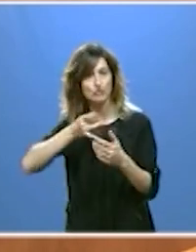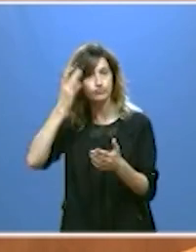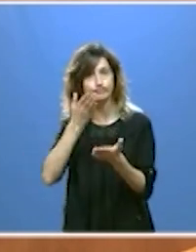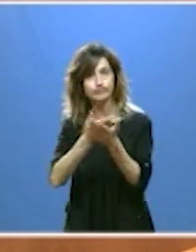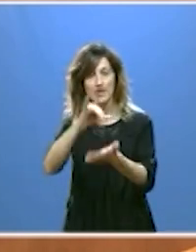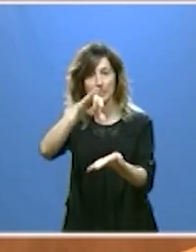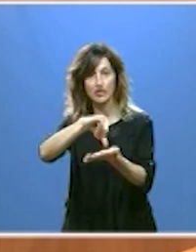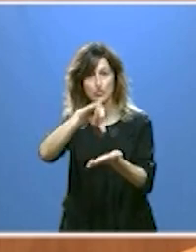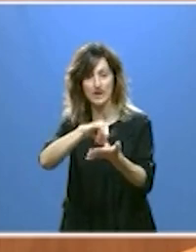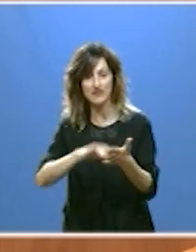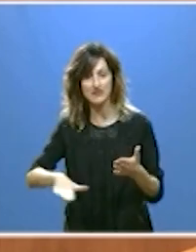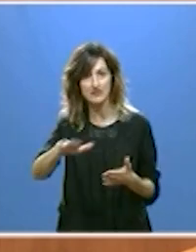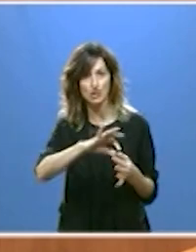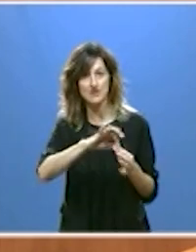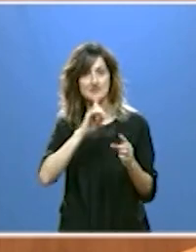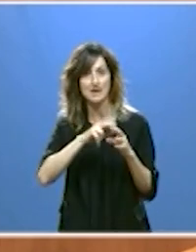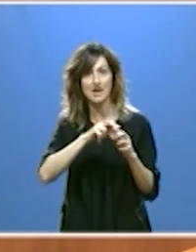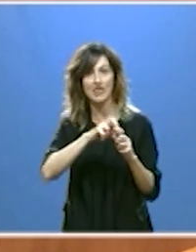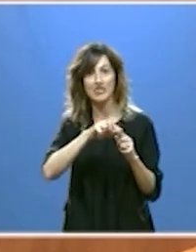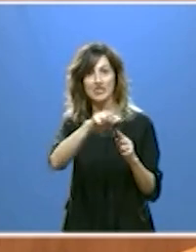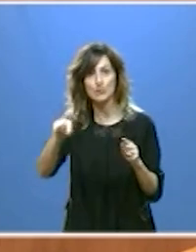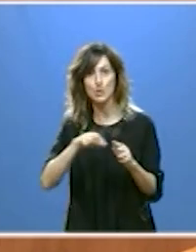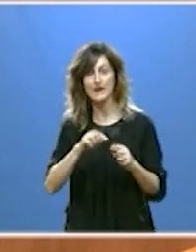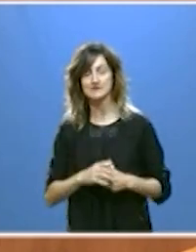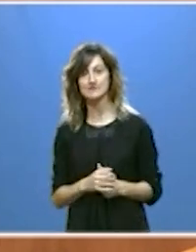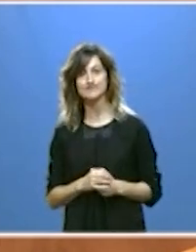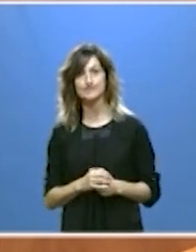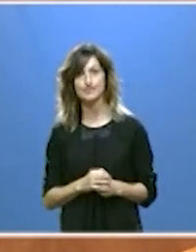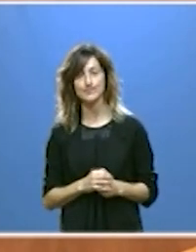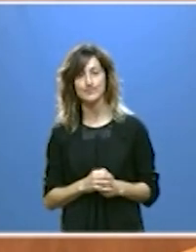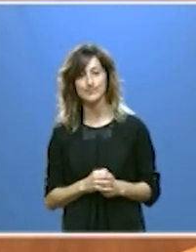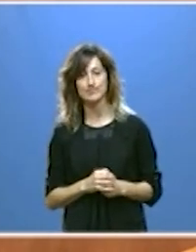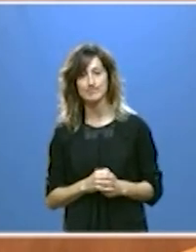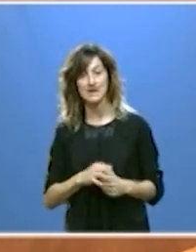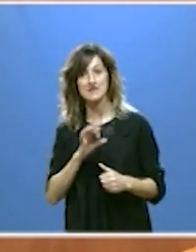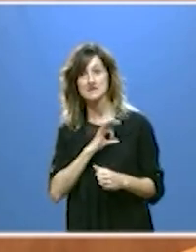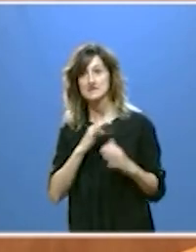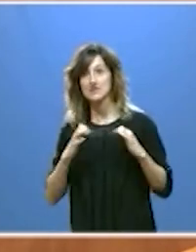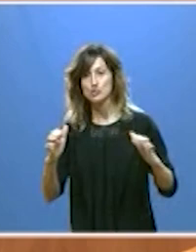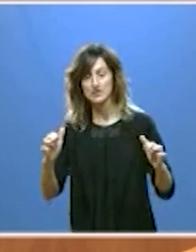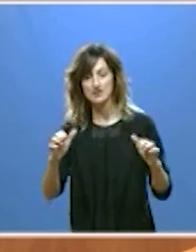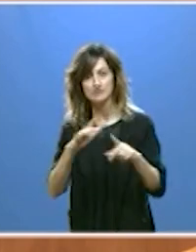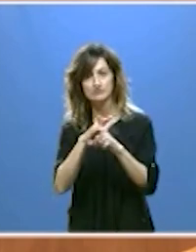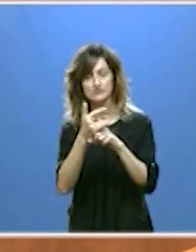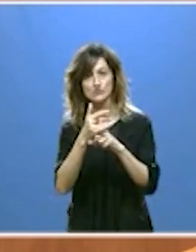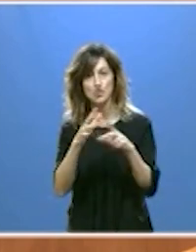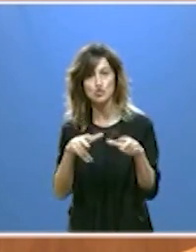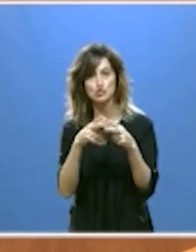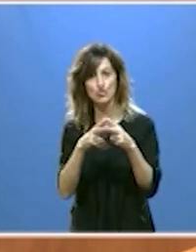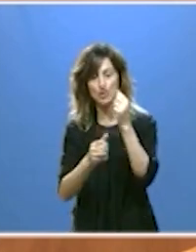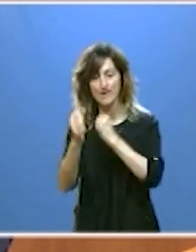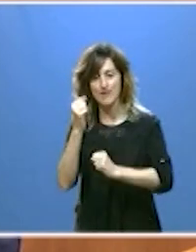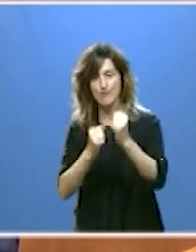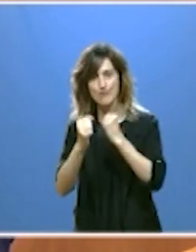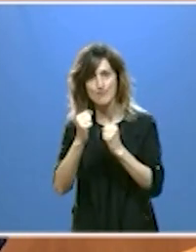Ciudades y Regiones Circulares. Señorías, a nuestra actual situación socioeconómica contribuyen otros